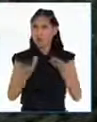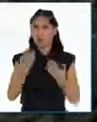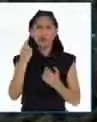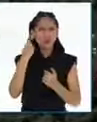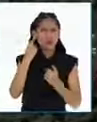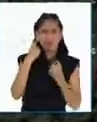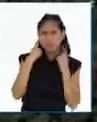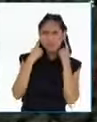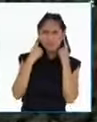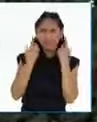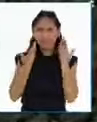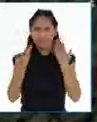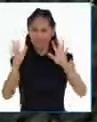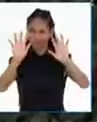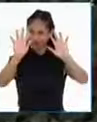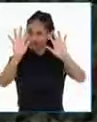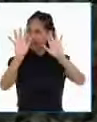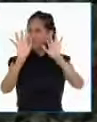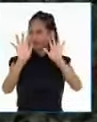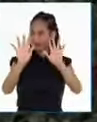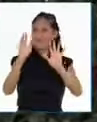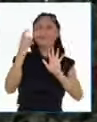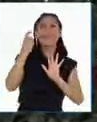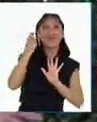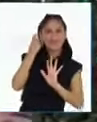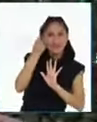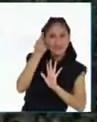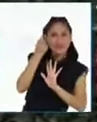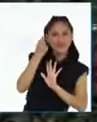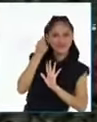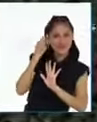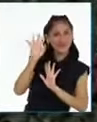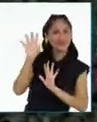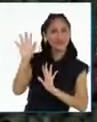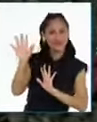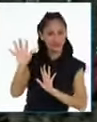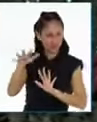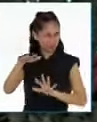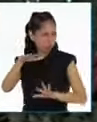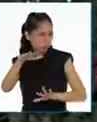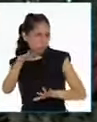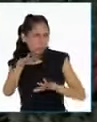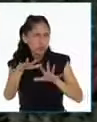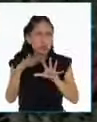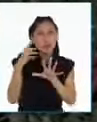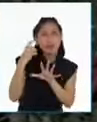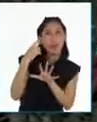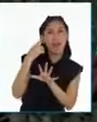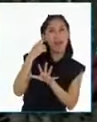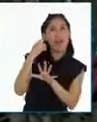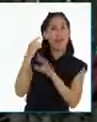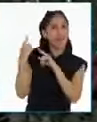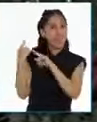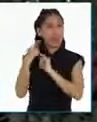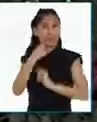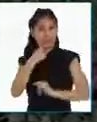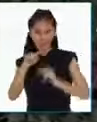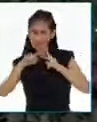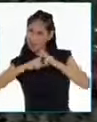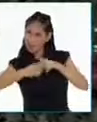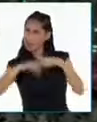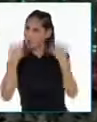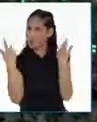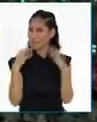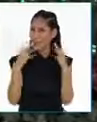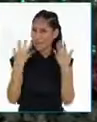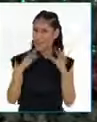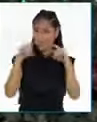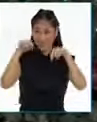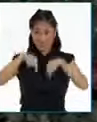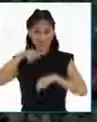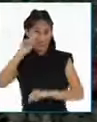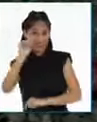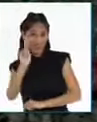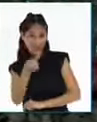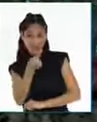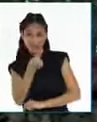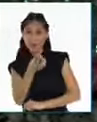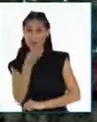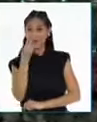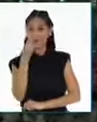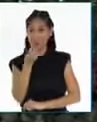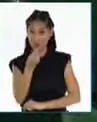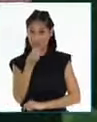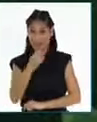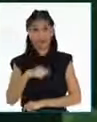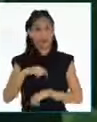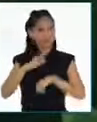Ok, ok. Ya te entendí. Bien. Decau nos está pidiendo que empecemos ya mismo con esta primera aventura porque no hay